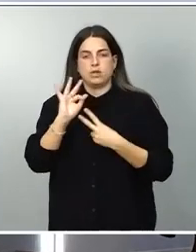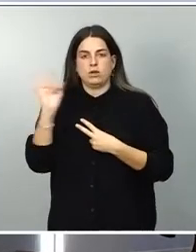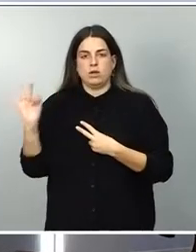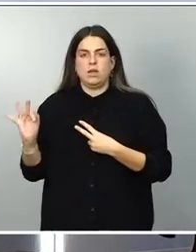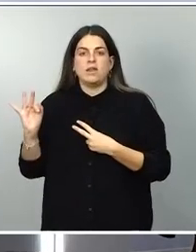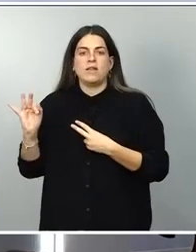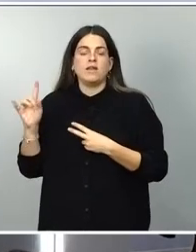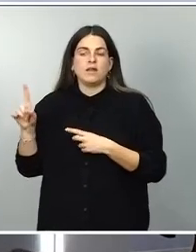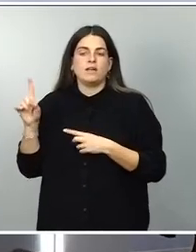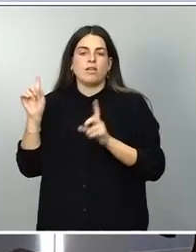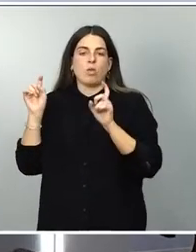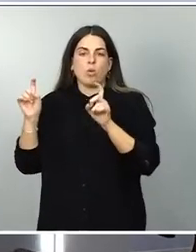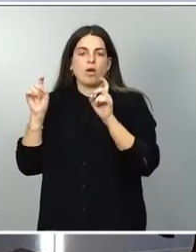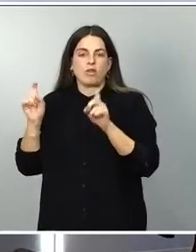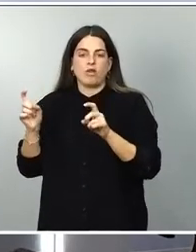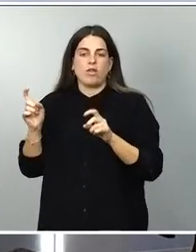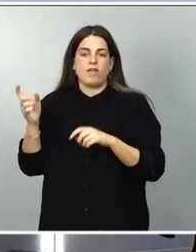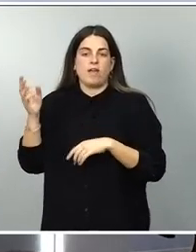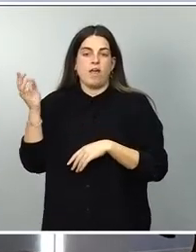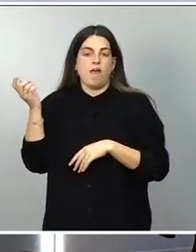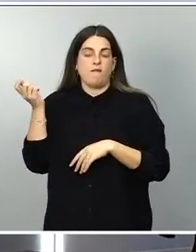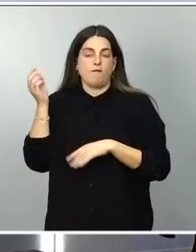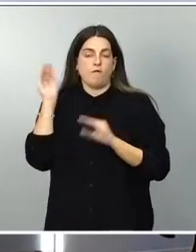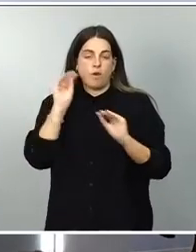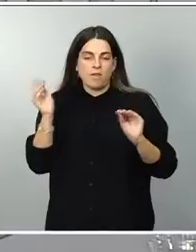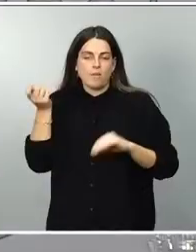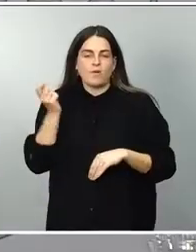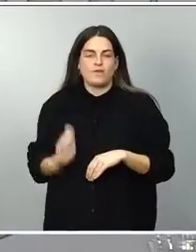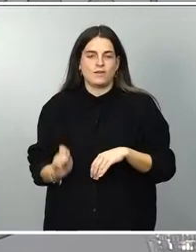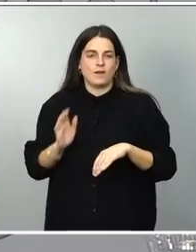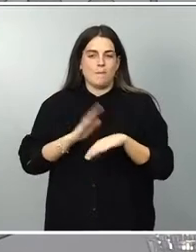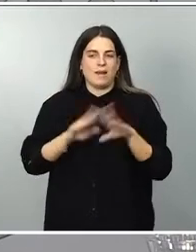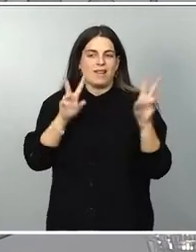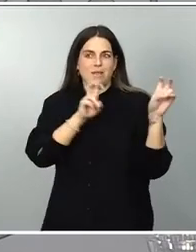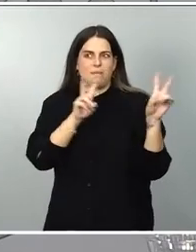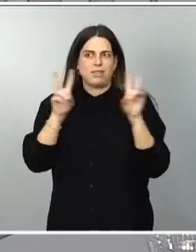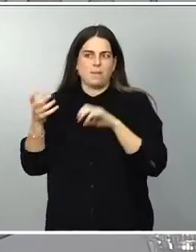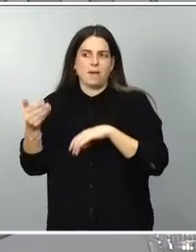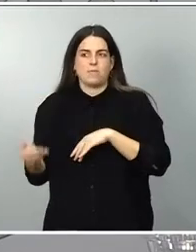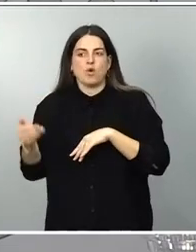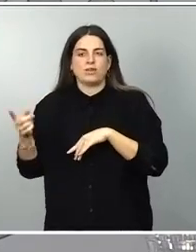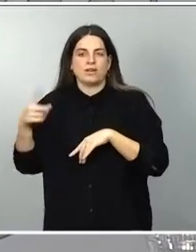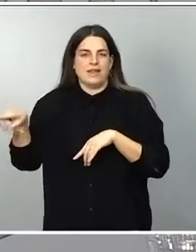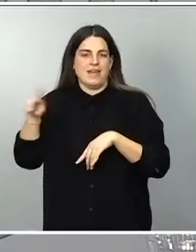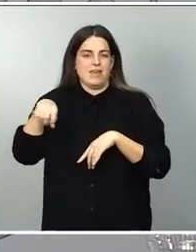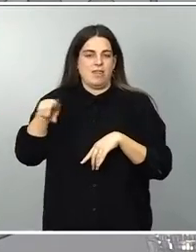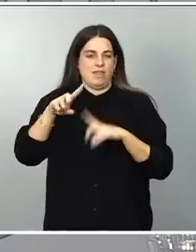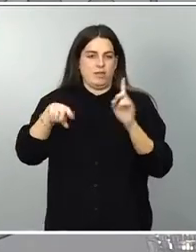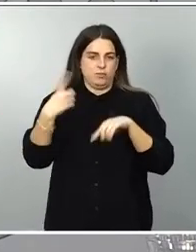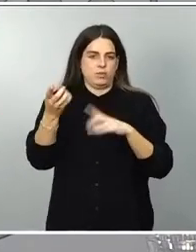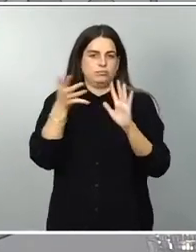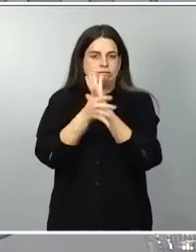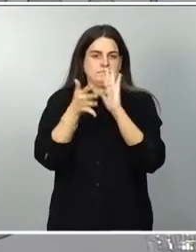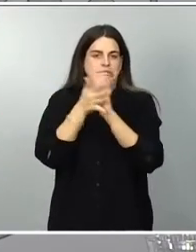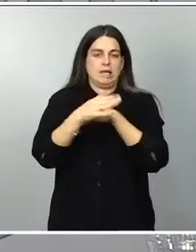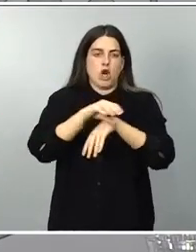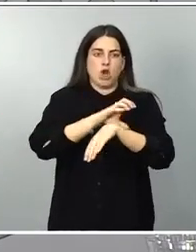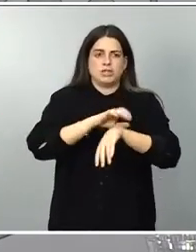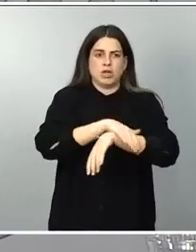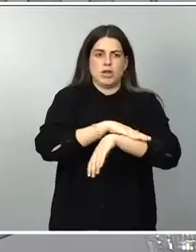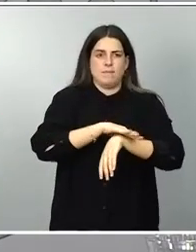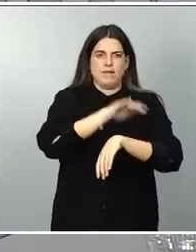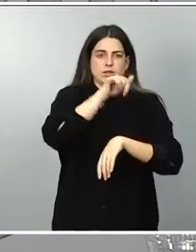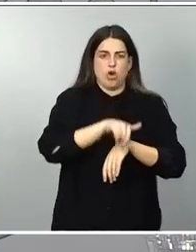Profesional para abordar algunos de los asuntos más importantes y más destacados en el Consejo de Ministros celebrado esta